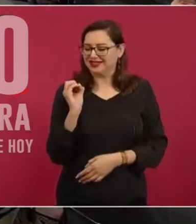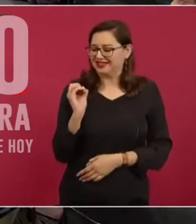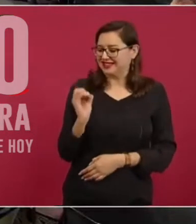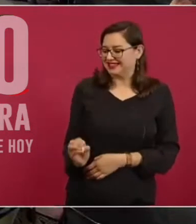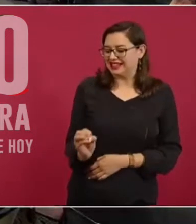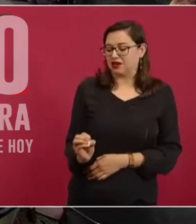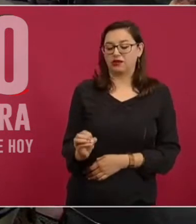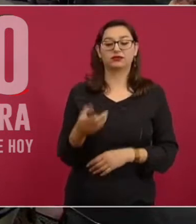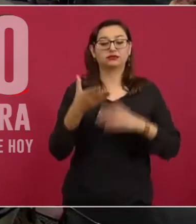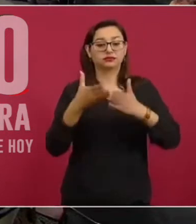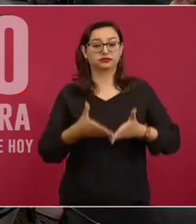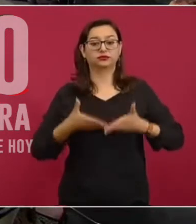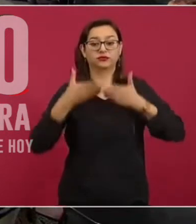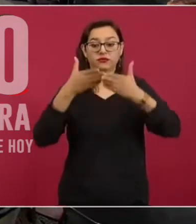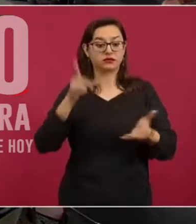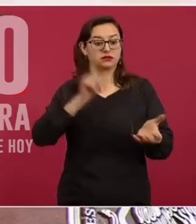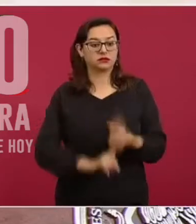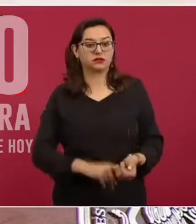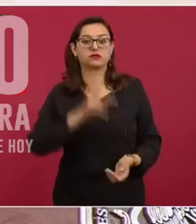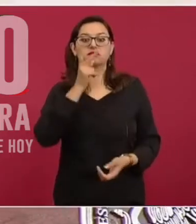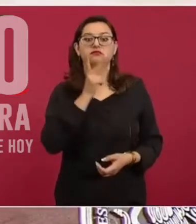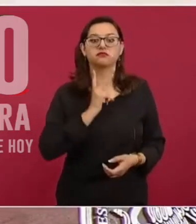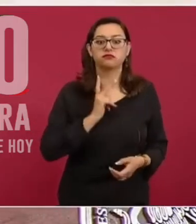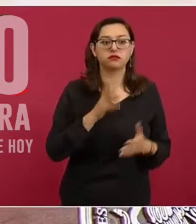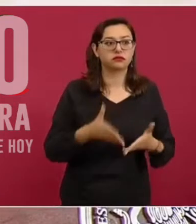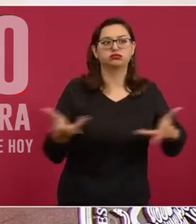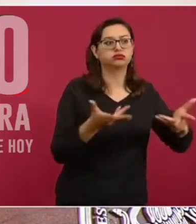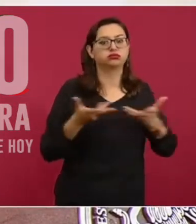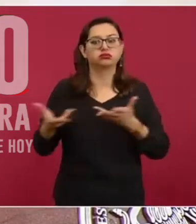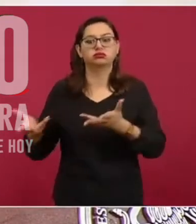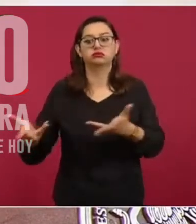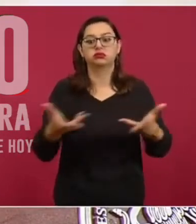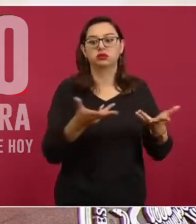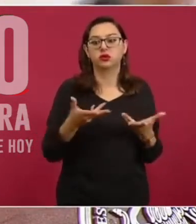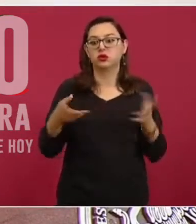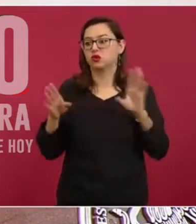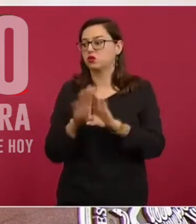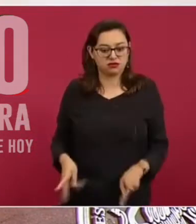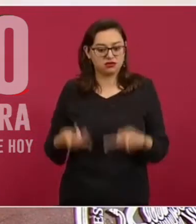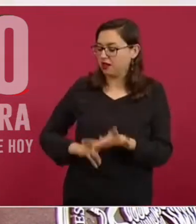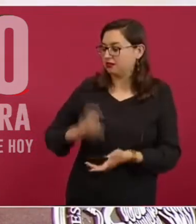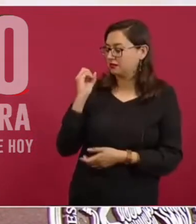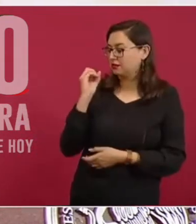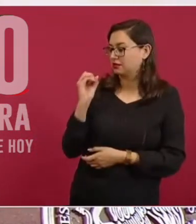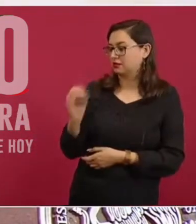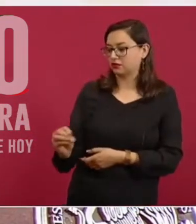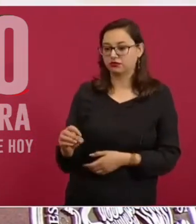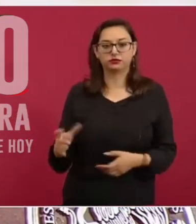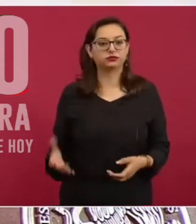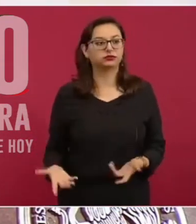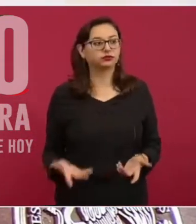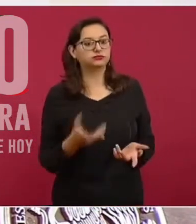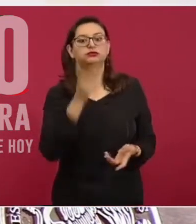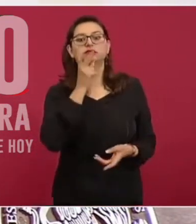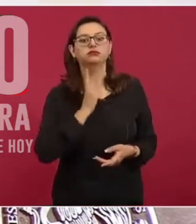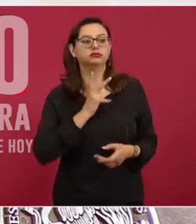buquetanques, por los mares, como almas en pena, porque estaba lleno de petróleo el